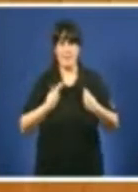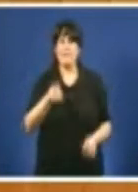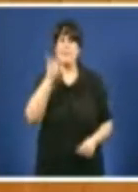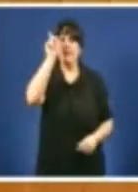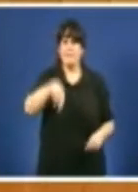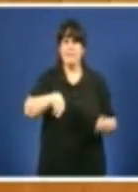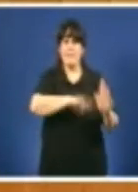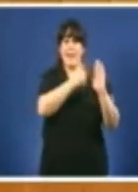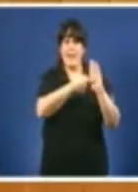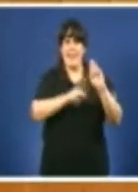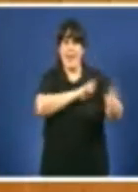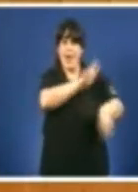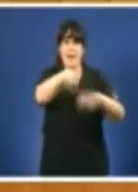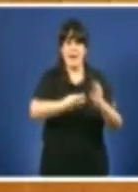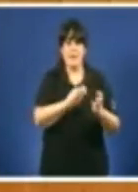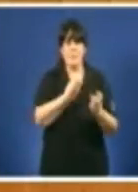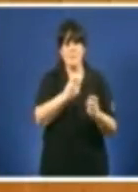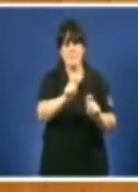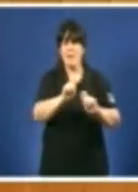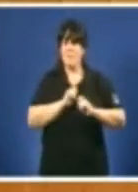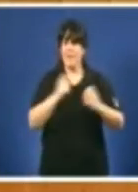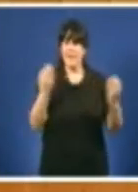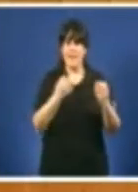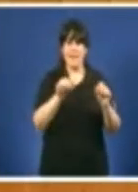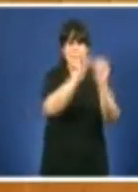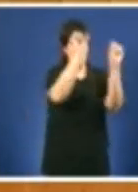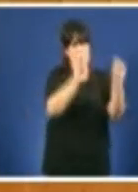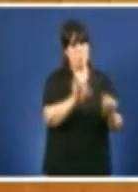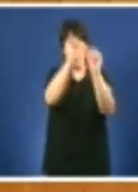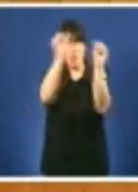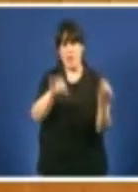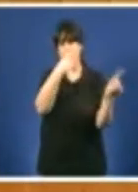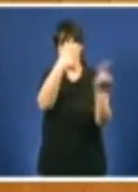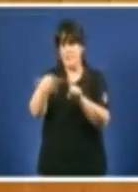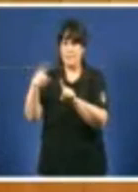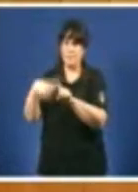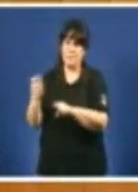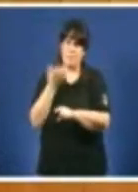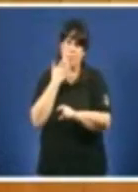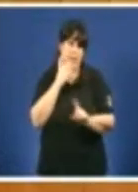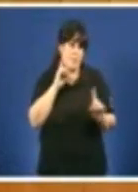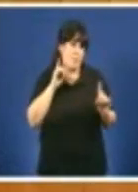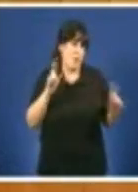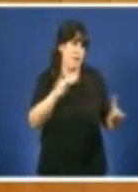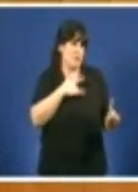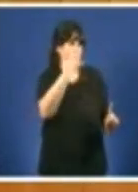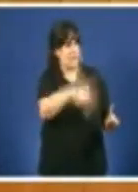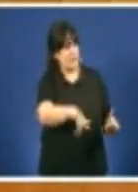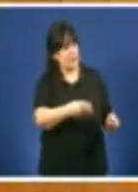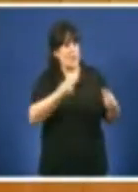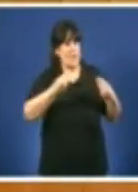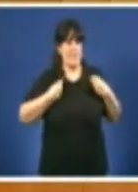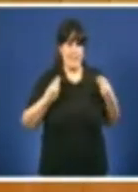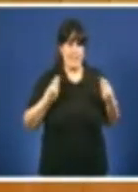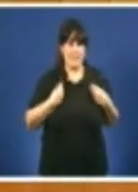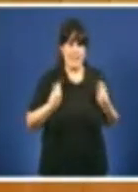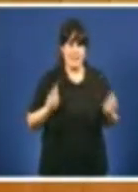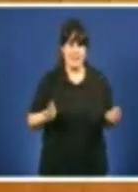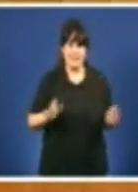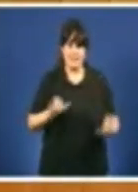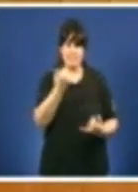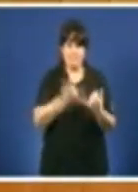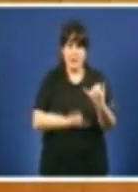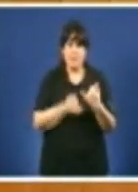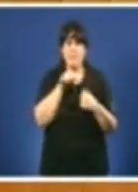unha variedade de modalidades como as fundacións sanitarias ou as concesións que reducen considerablemente a